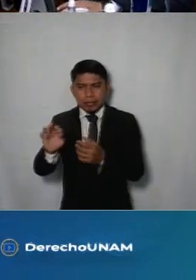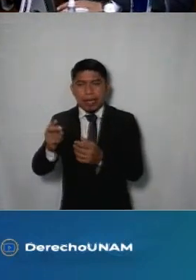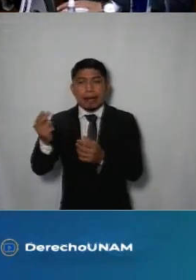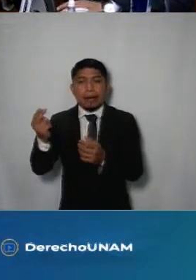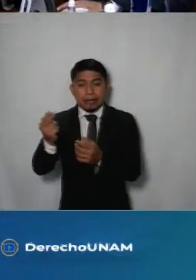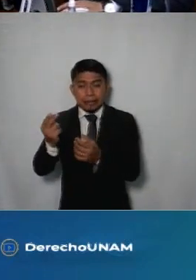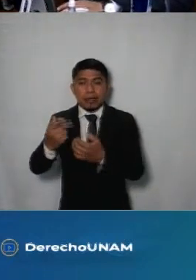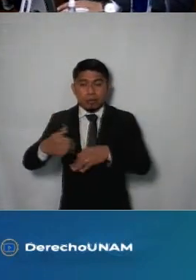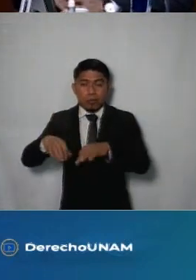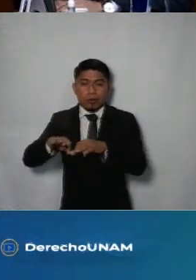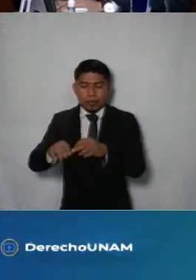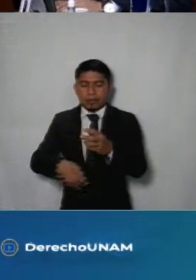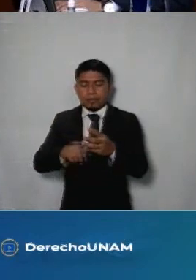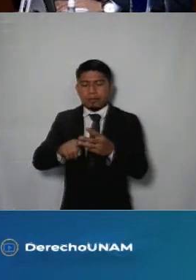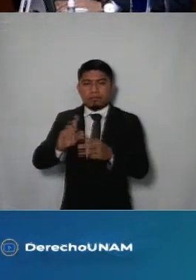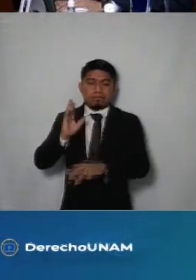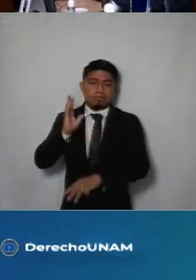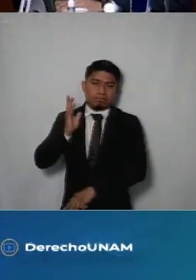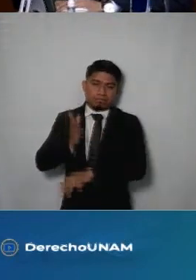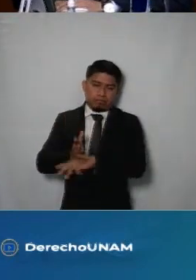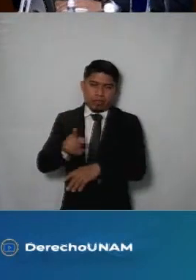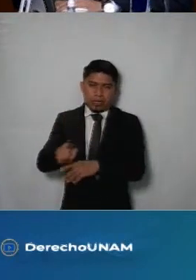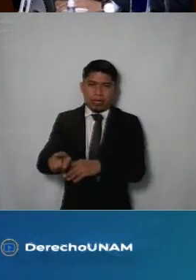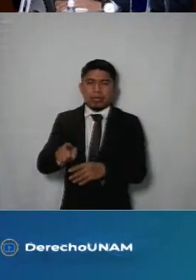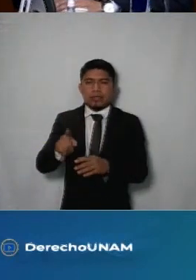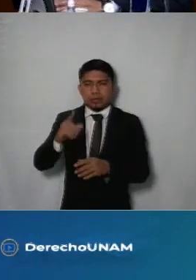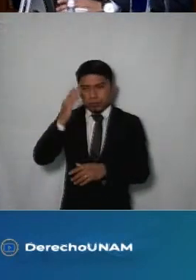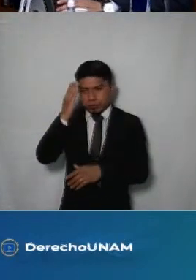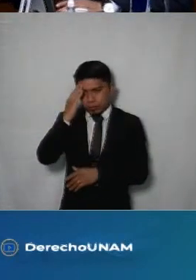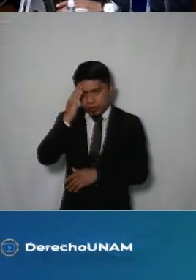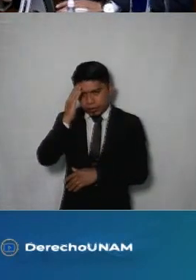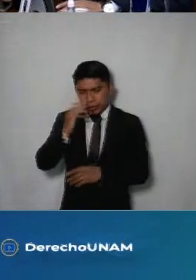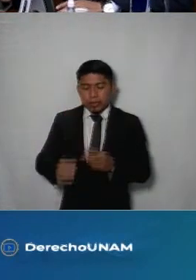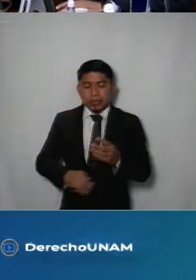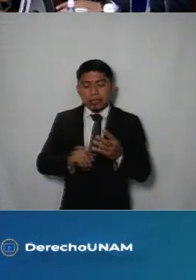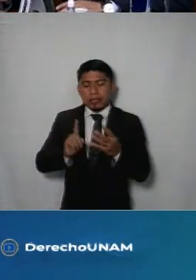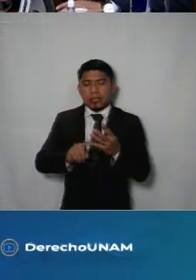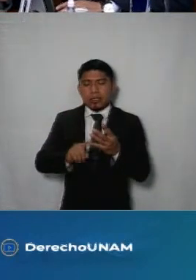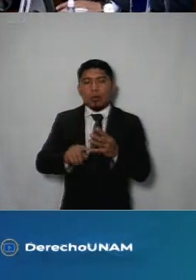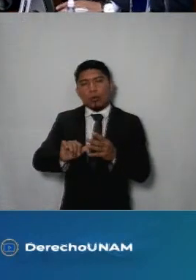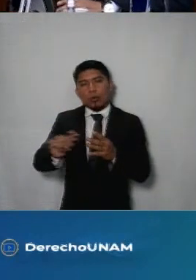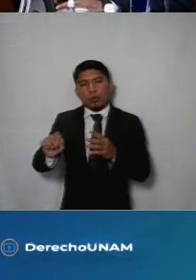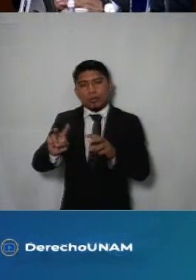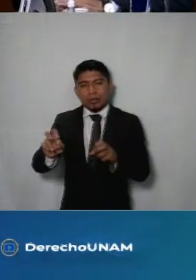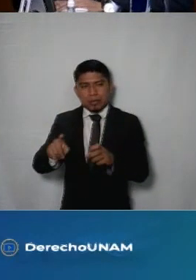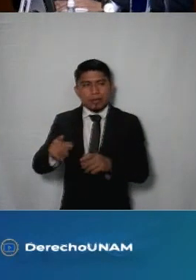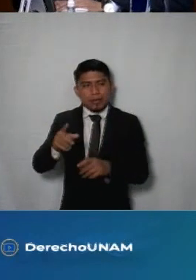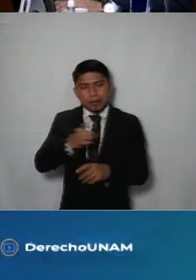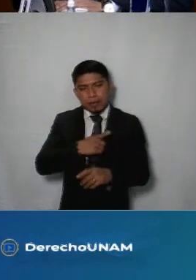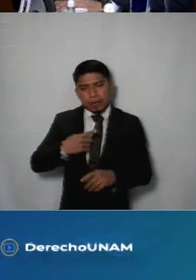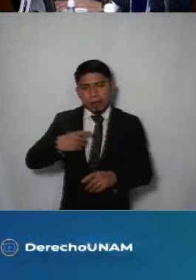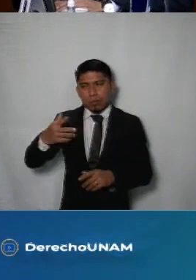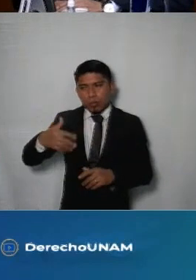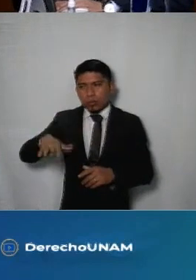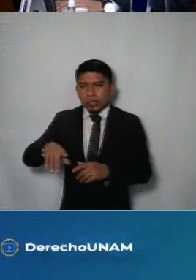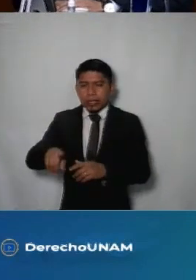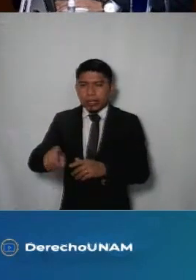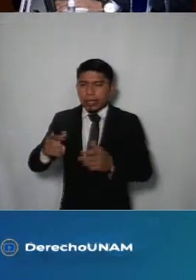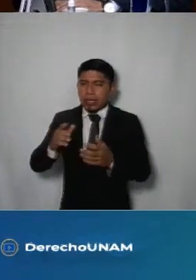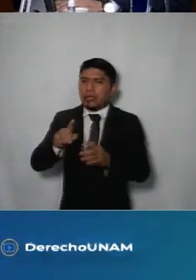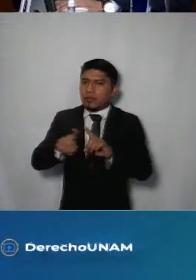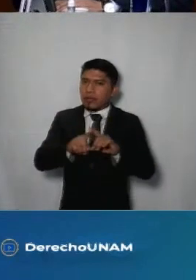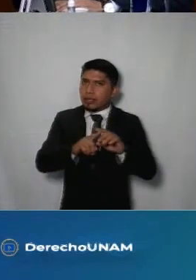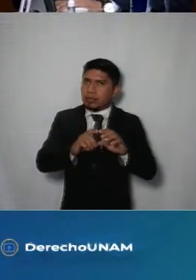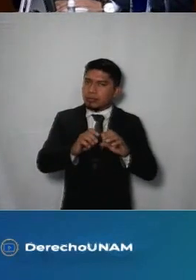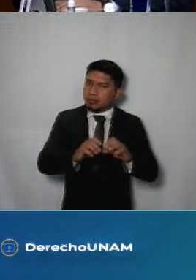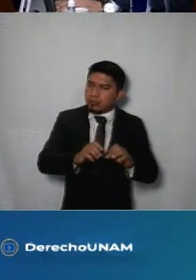estimarse necesario sanciones frente al incumplimiento de las autoridades y por lo anterior se deben buscar de manera progresiva que la